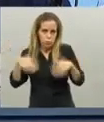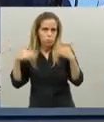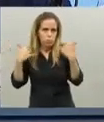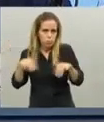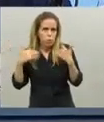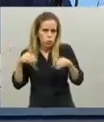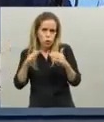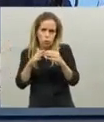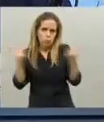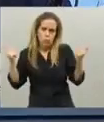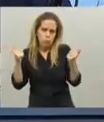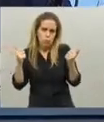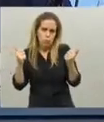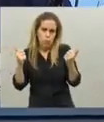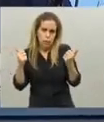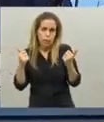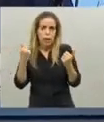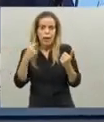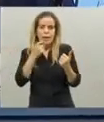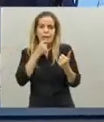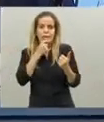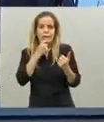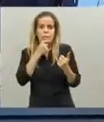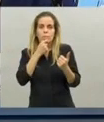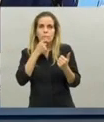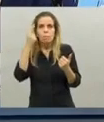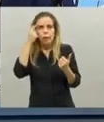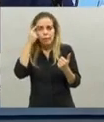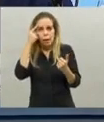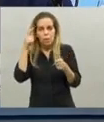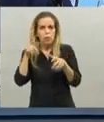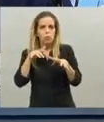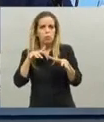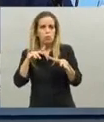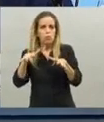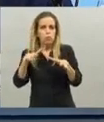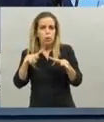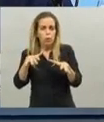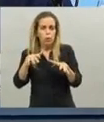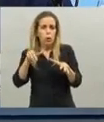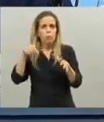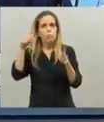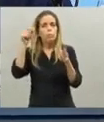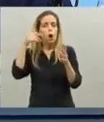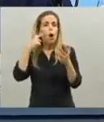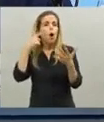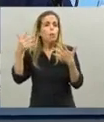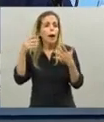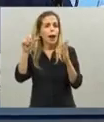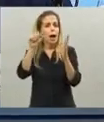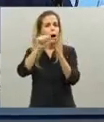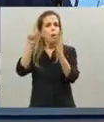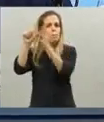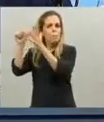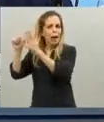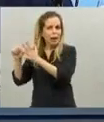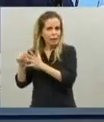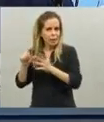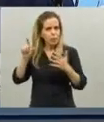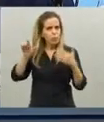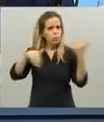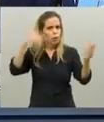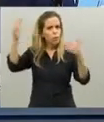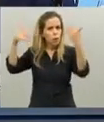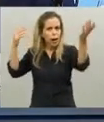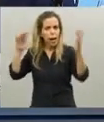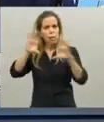y la verdad que cuando uno observa la situación de todos los países del mundo lo que ve es que hay un